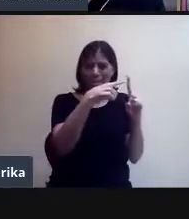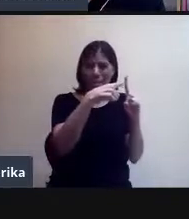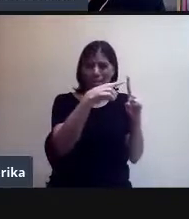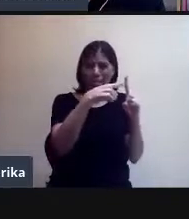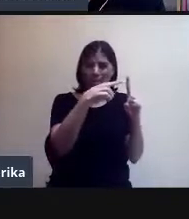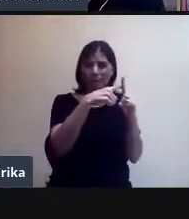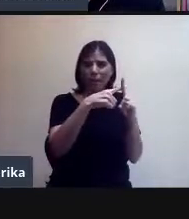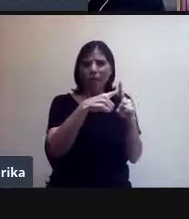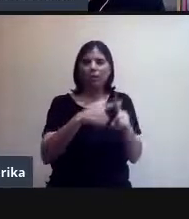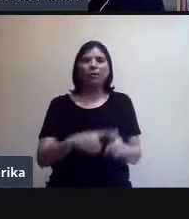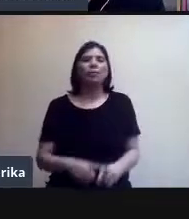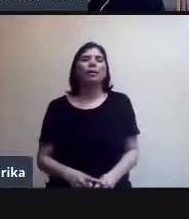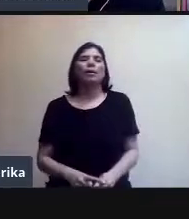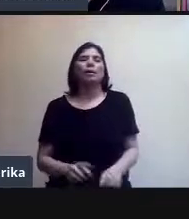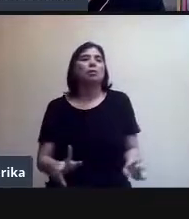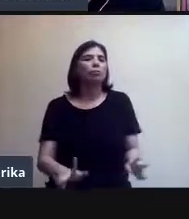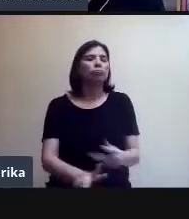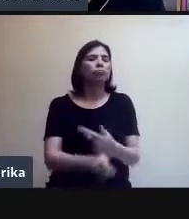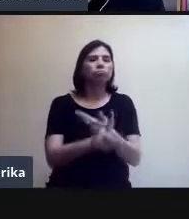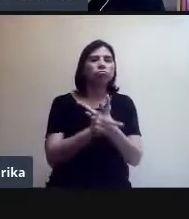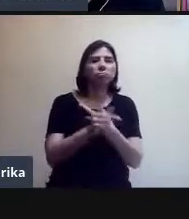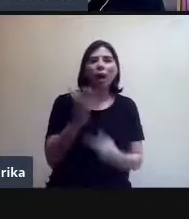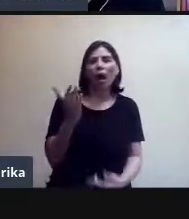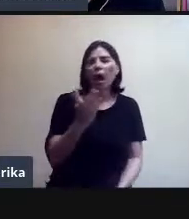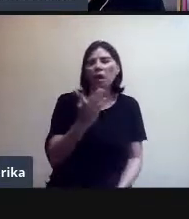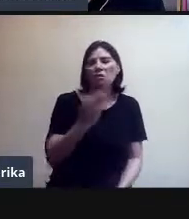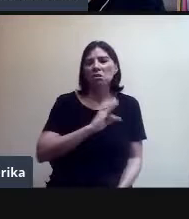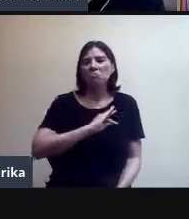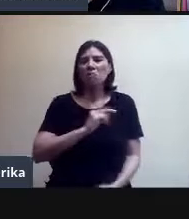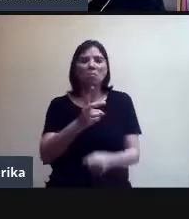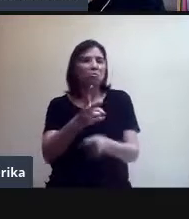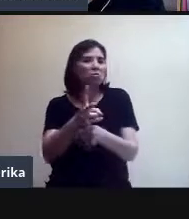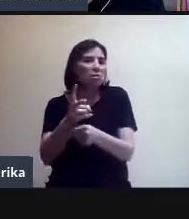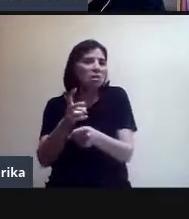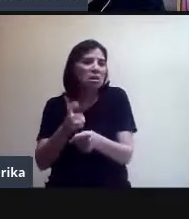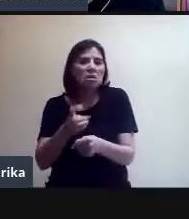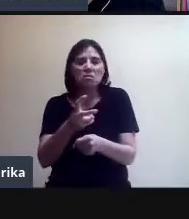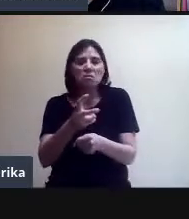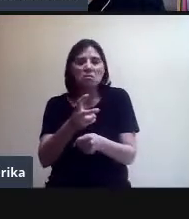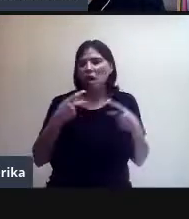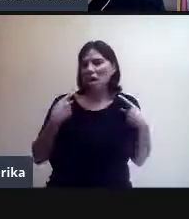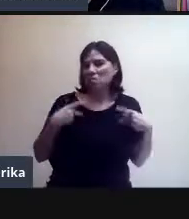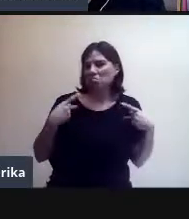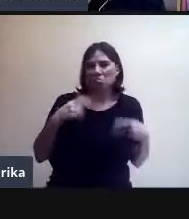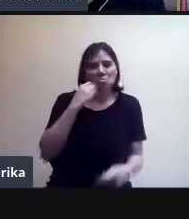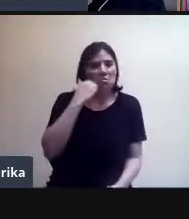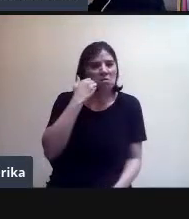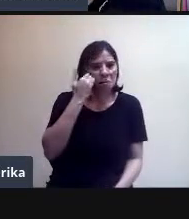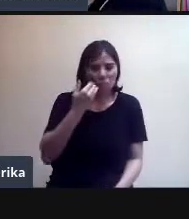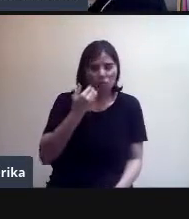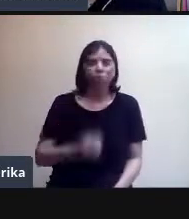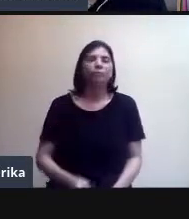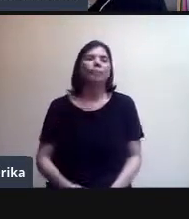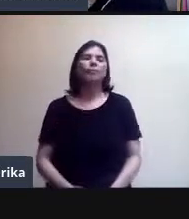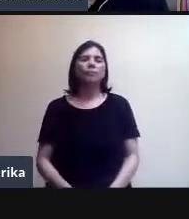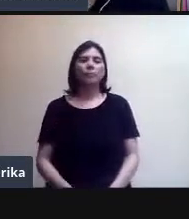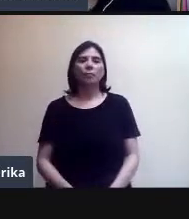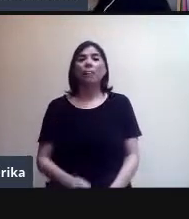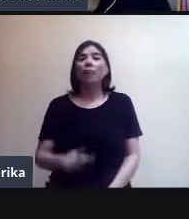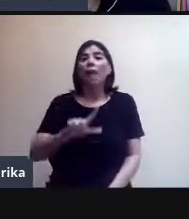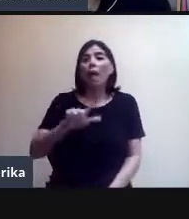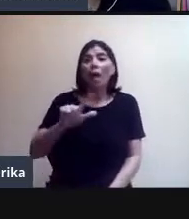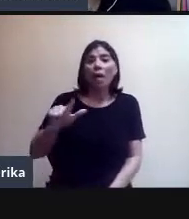crear una reunión e invitar a las personas que nosotros querramos invitar. ¿De acuerdo? Luego,